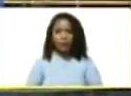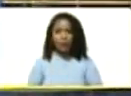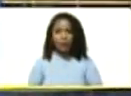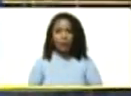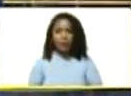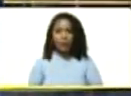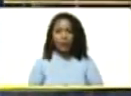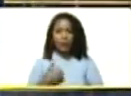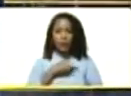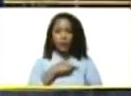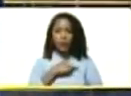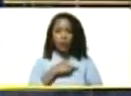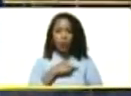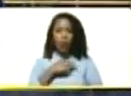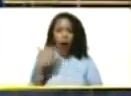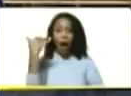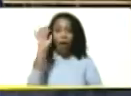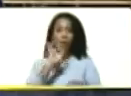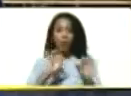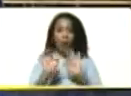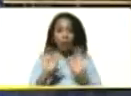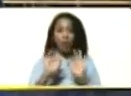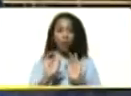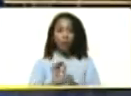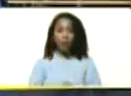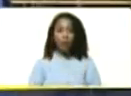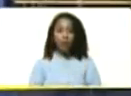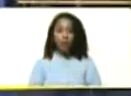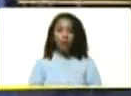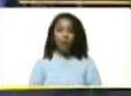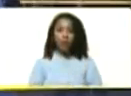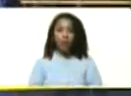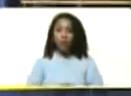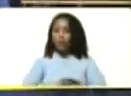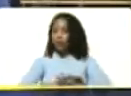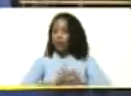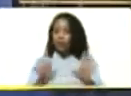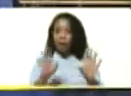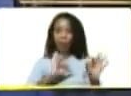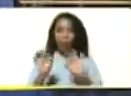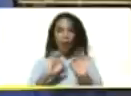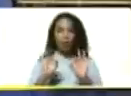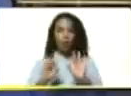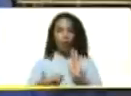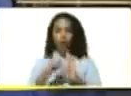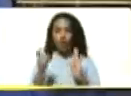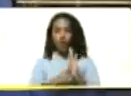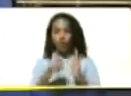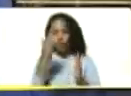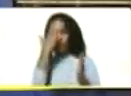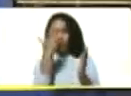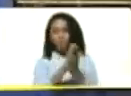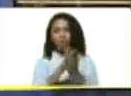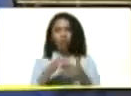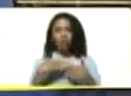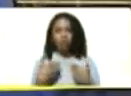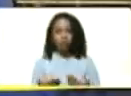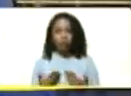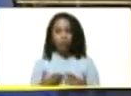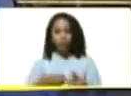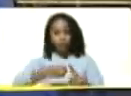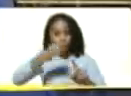Nosotros nos estamos preparando, estamos preparados, puedo decir, para enfrentar el